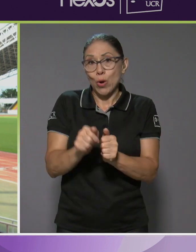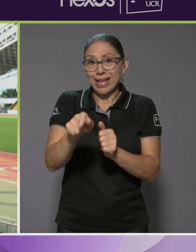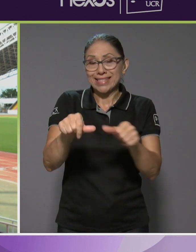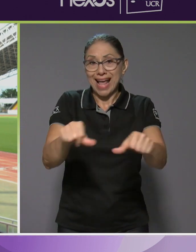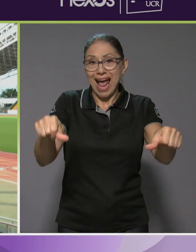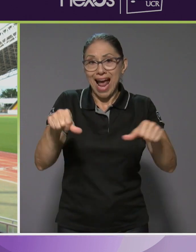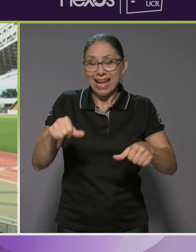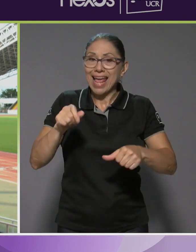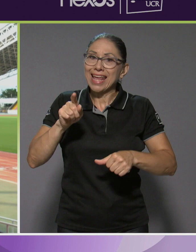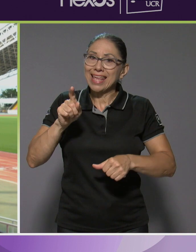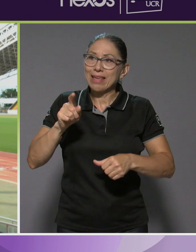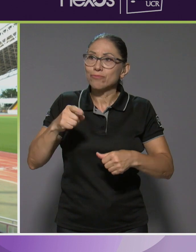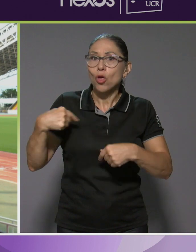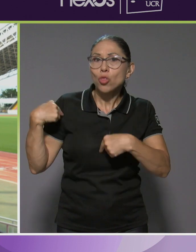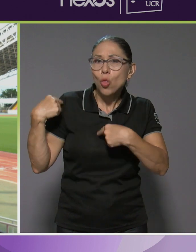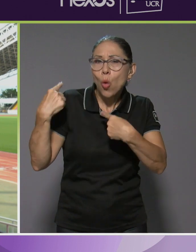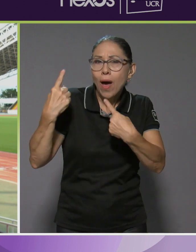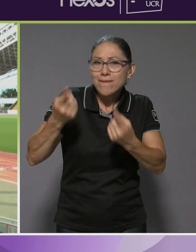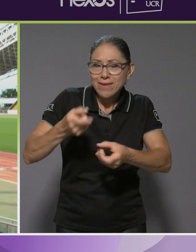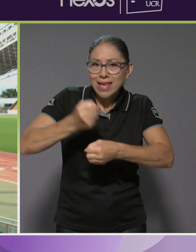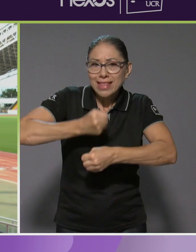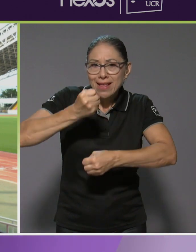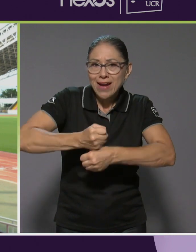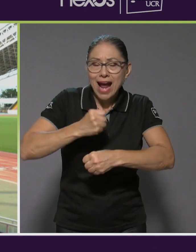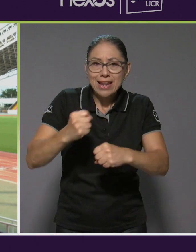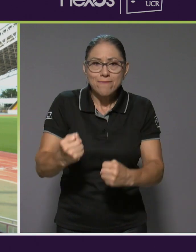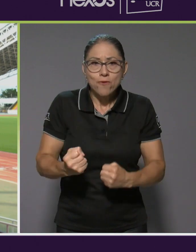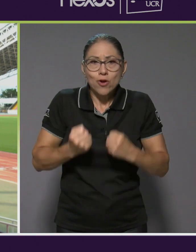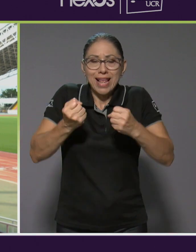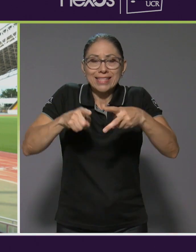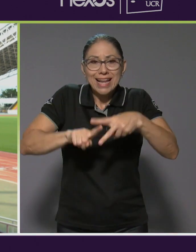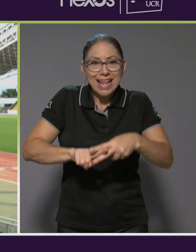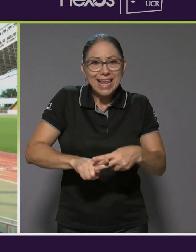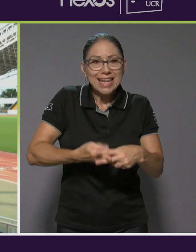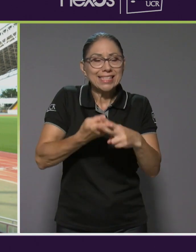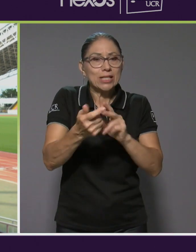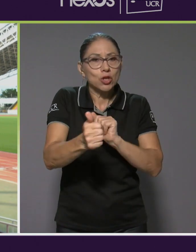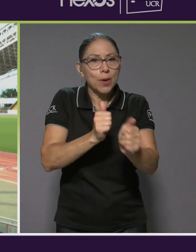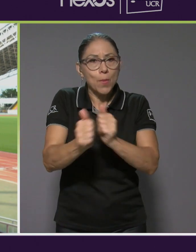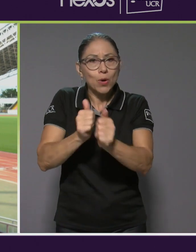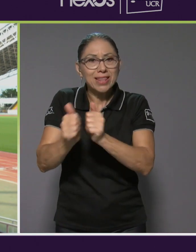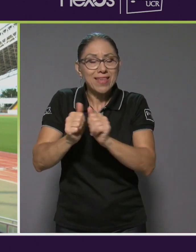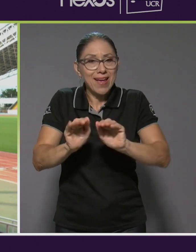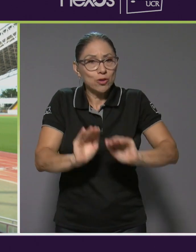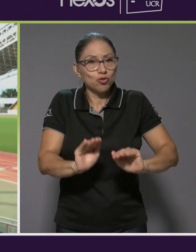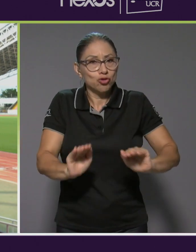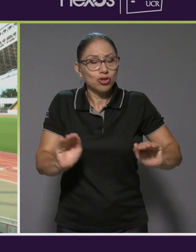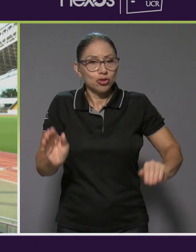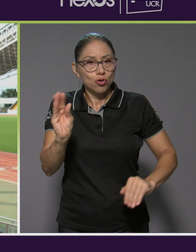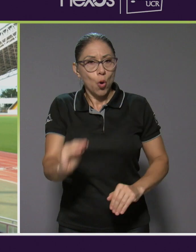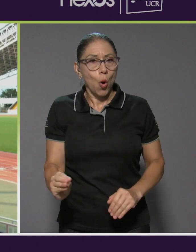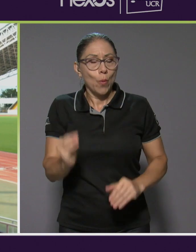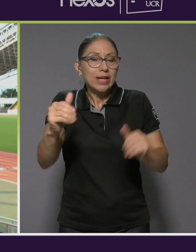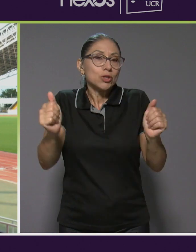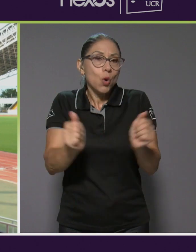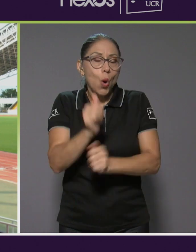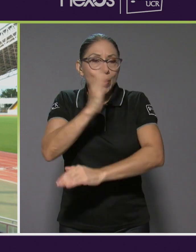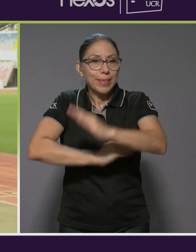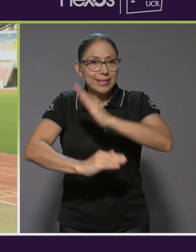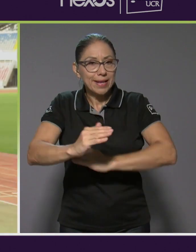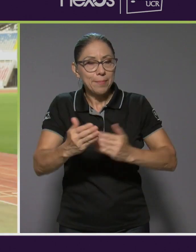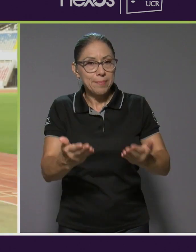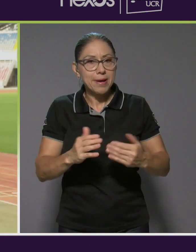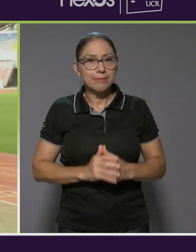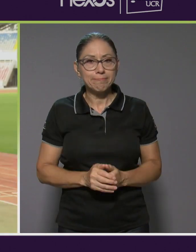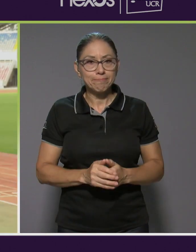trabajar o que había que fortalecer, que es la iniciación deportiva en los niños, en los jóvenes con algún tipo de discapacidad.